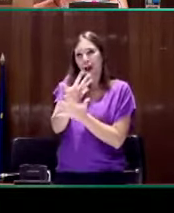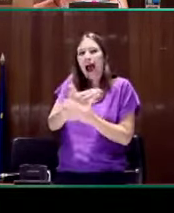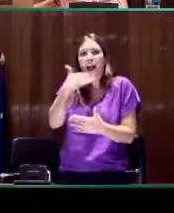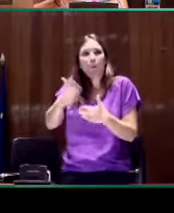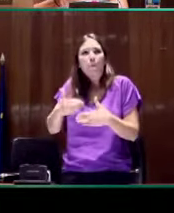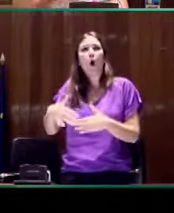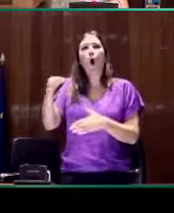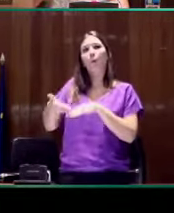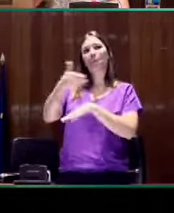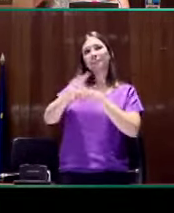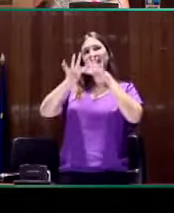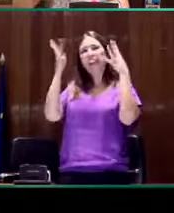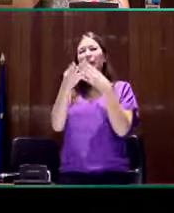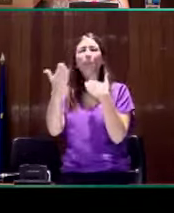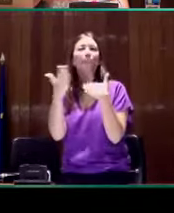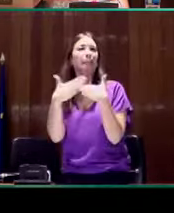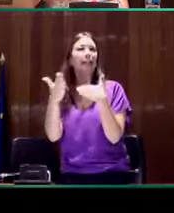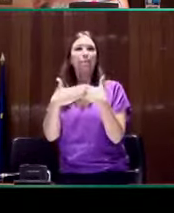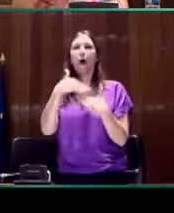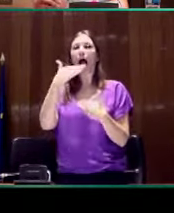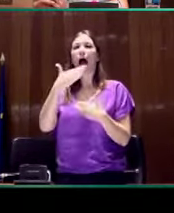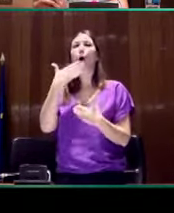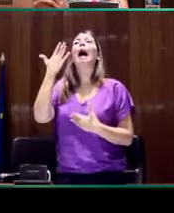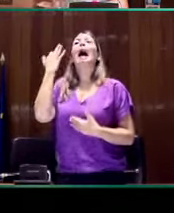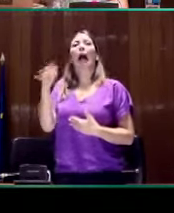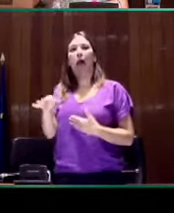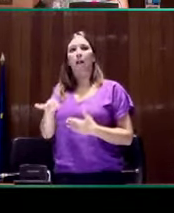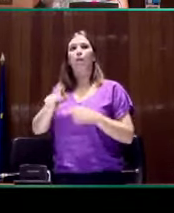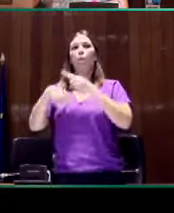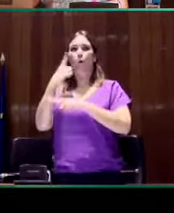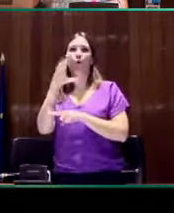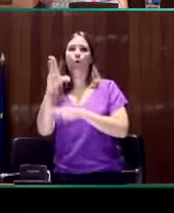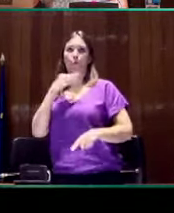través de Internet, de cualquier tipo de soporte que nos ayude a comprender.